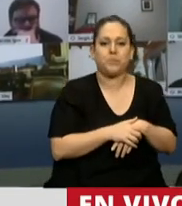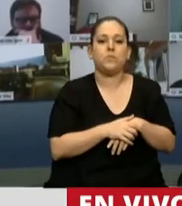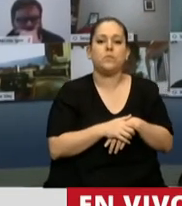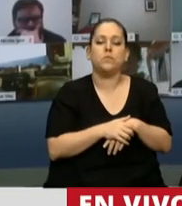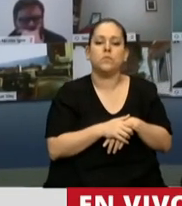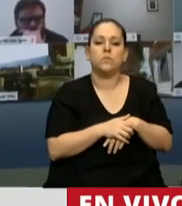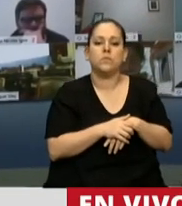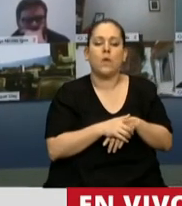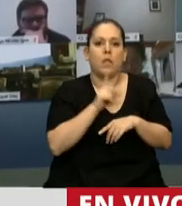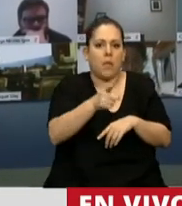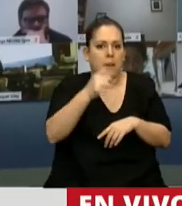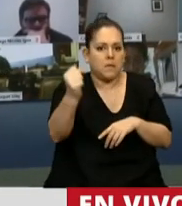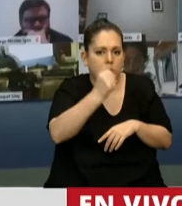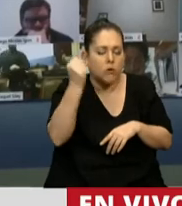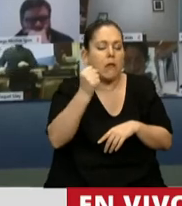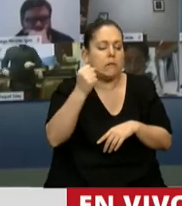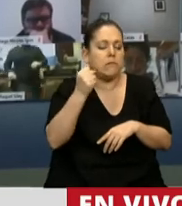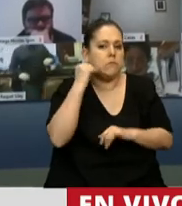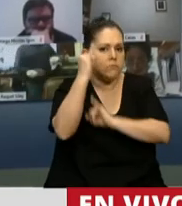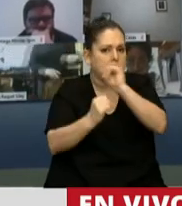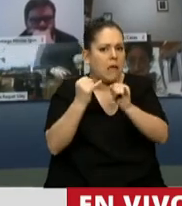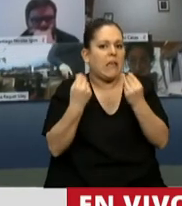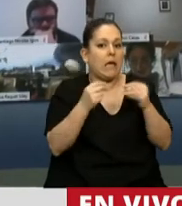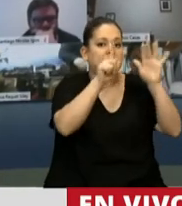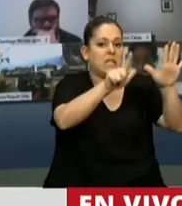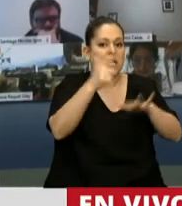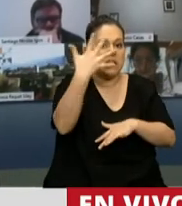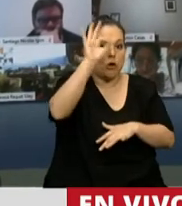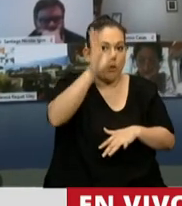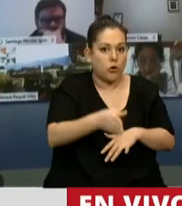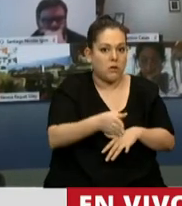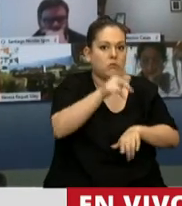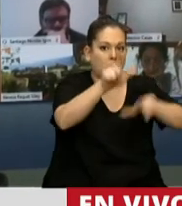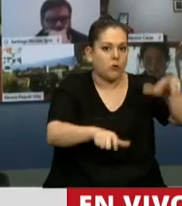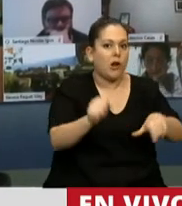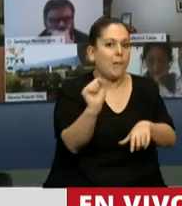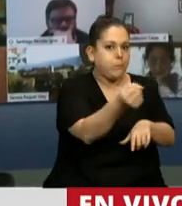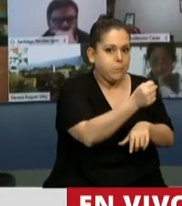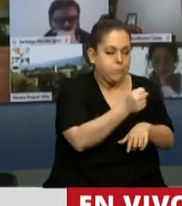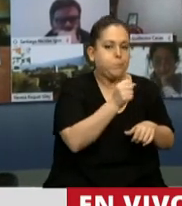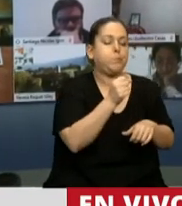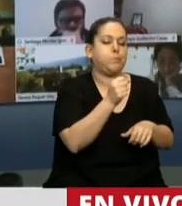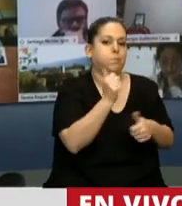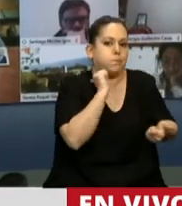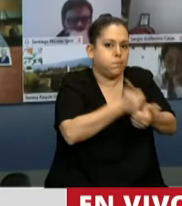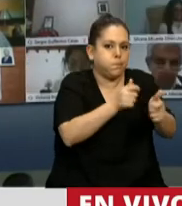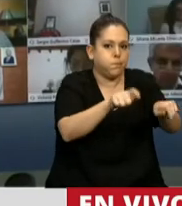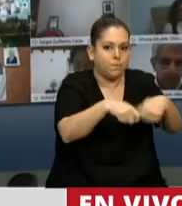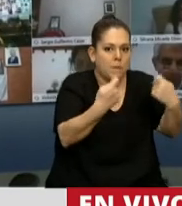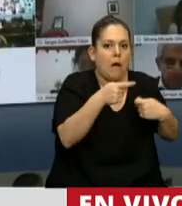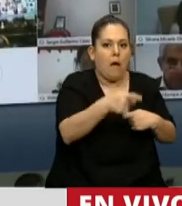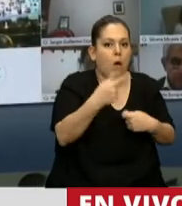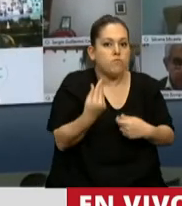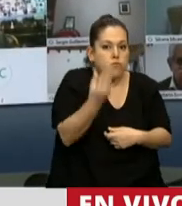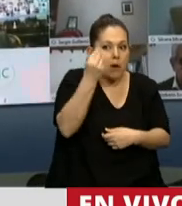Asimismo, es importante resaltar que en el% de los casos el